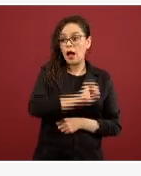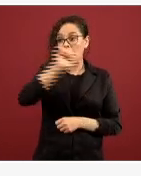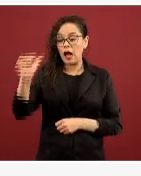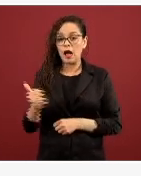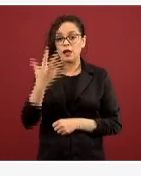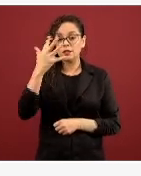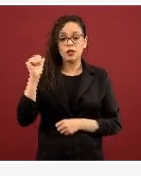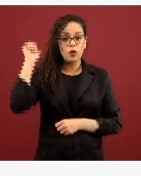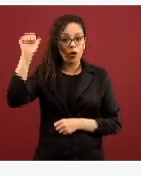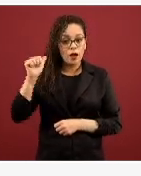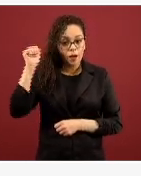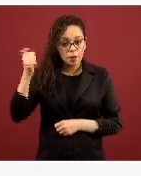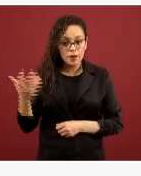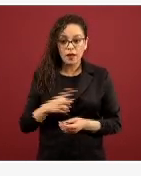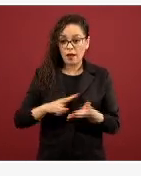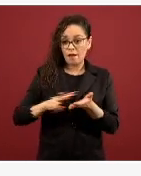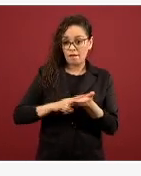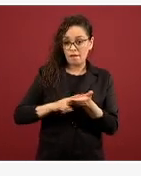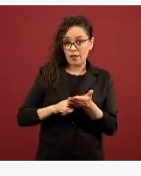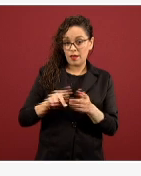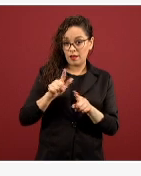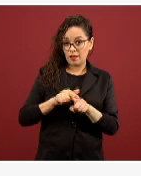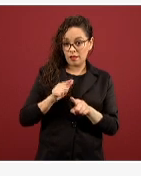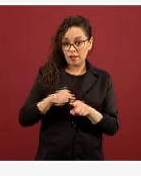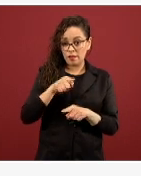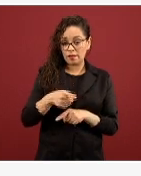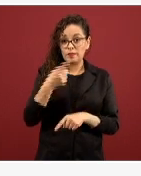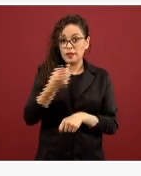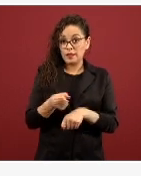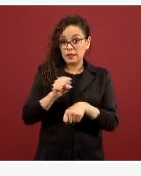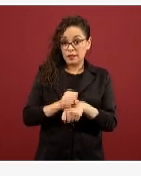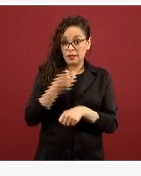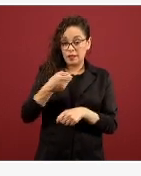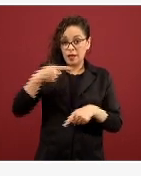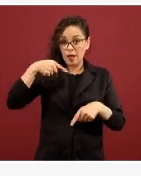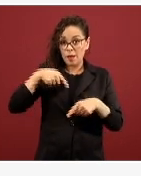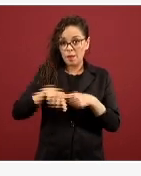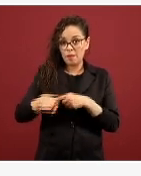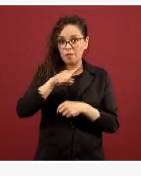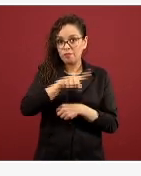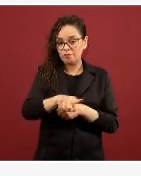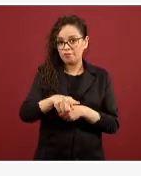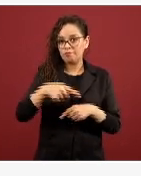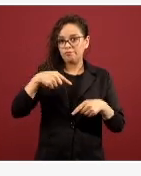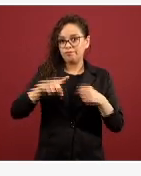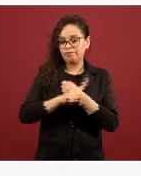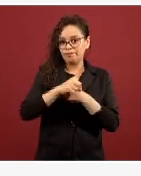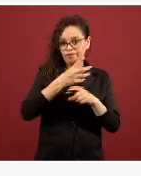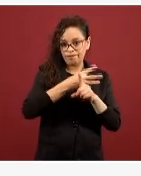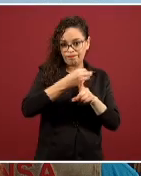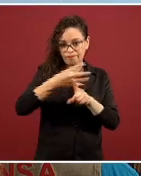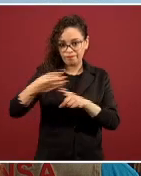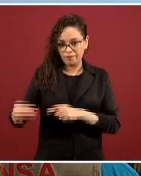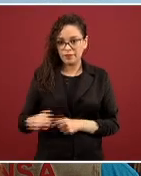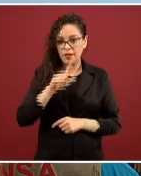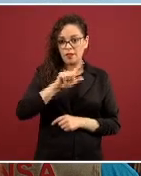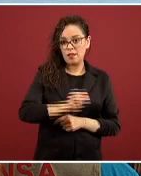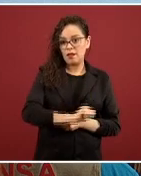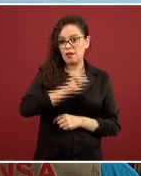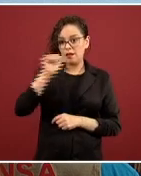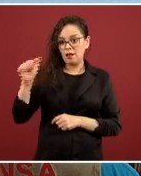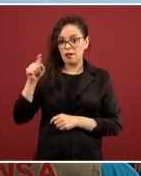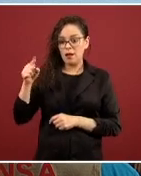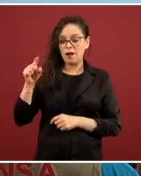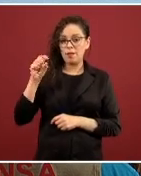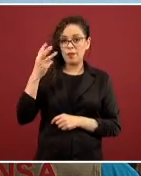en verde está la semana de la contingencia, que es del 17-22 de marzo, y la segunda semana en verde